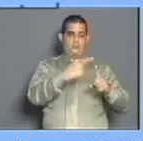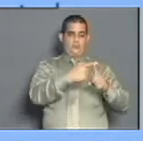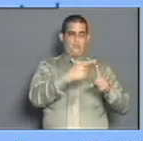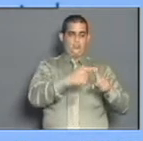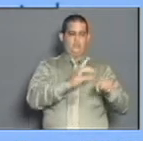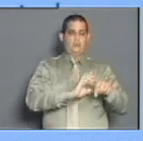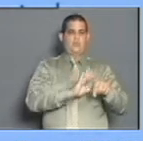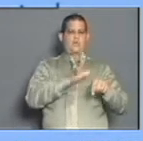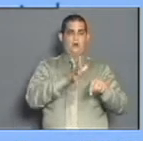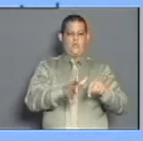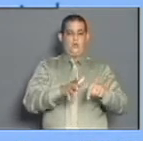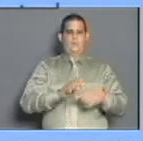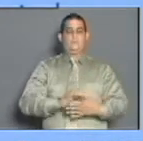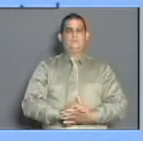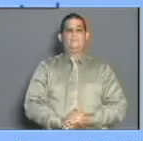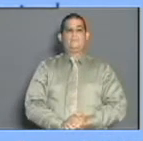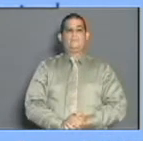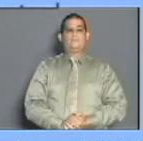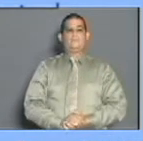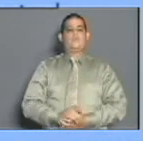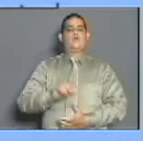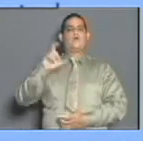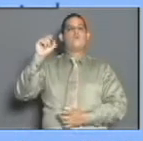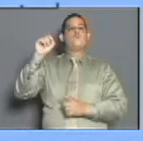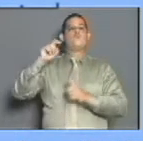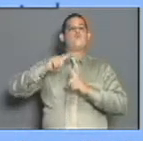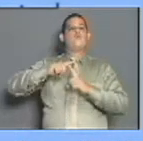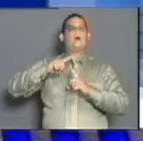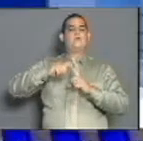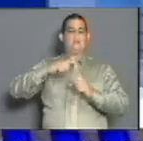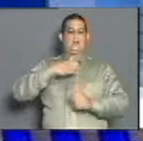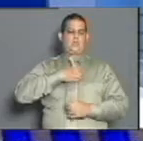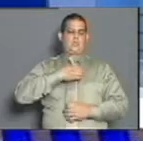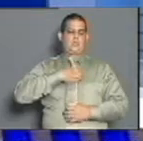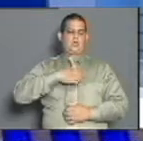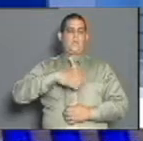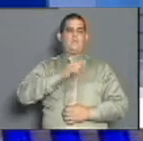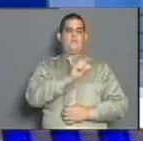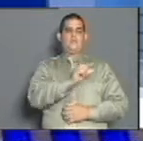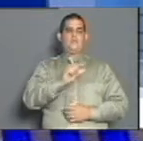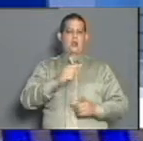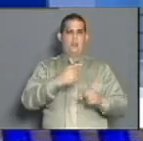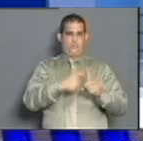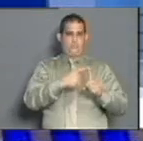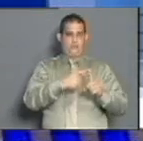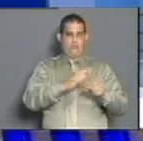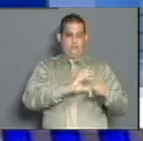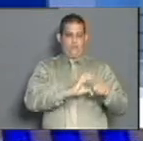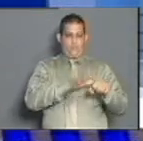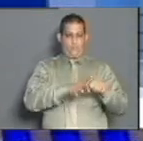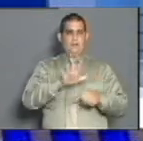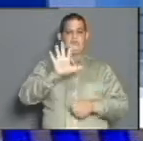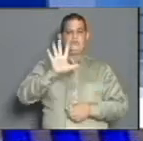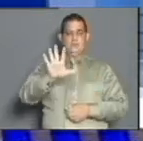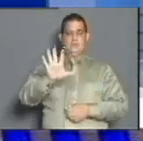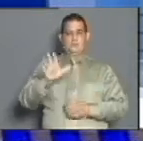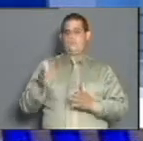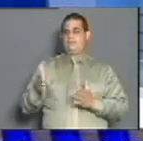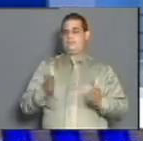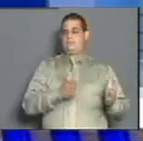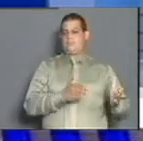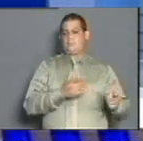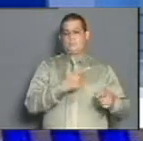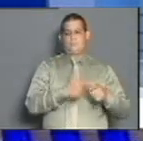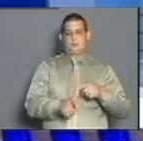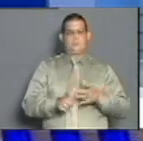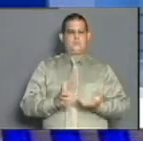de salud Fray Benito, un diagnosticado. Del municipio de Cueto con 5 positivos. Del área de salud Jorge Luis Estebanel. Aquí el municipio